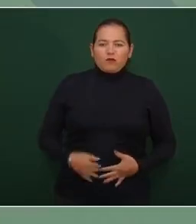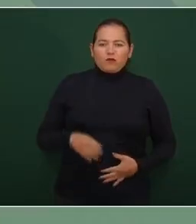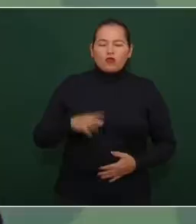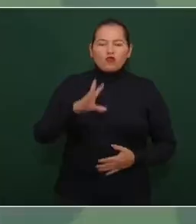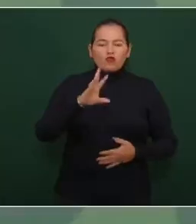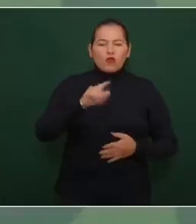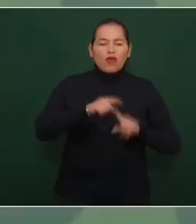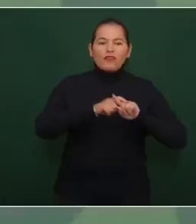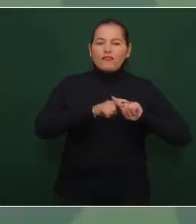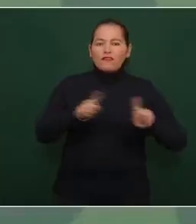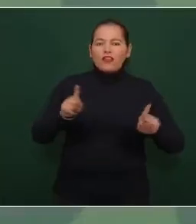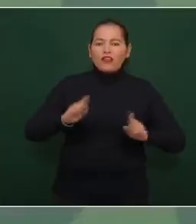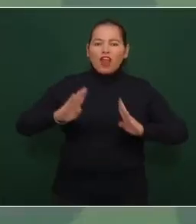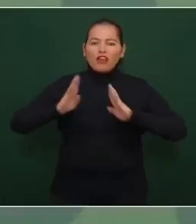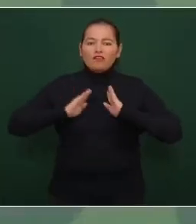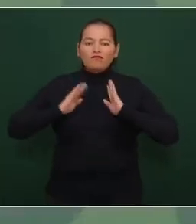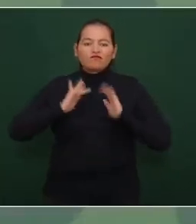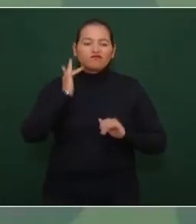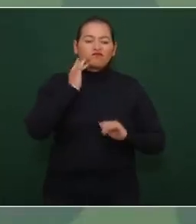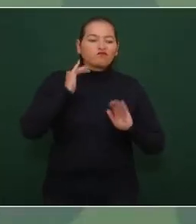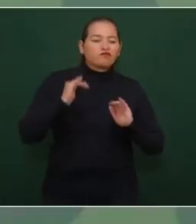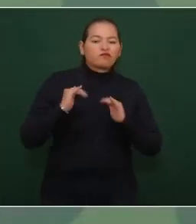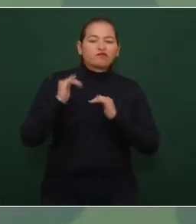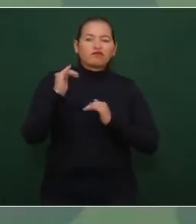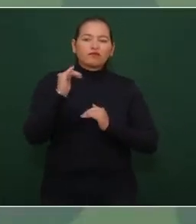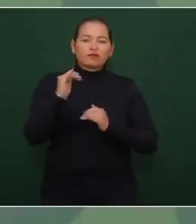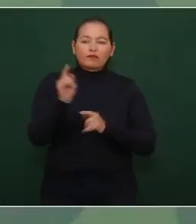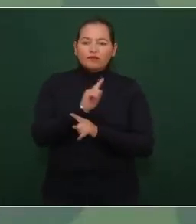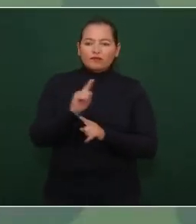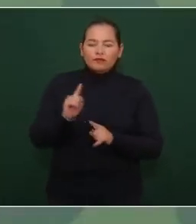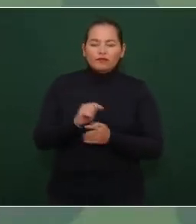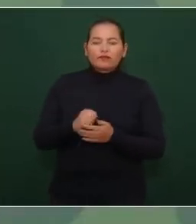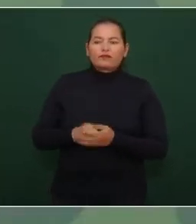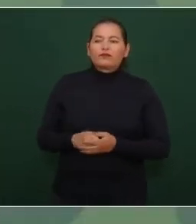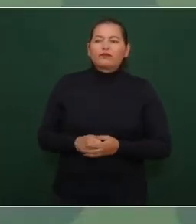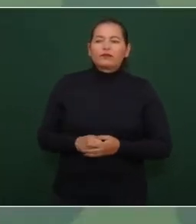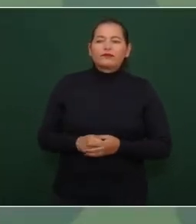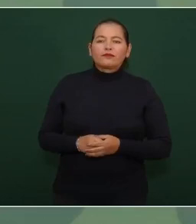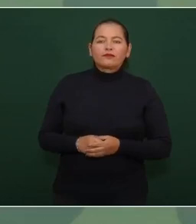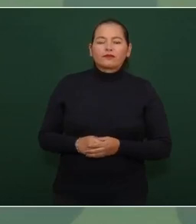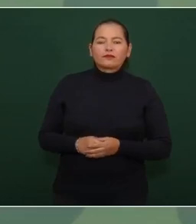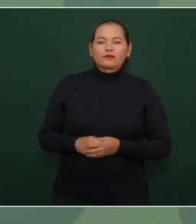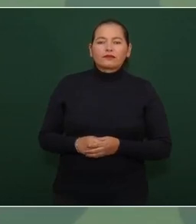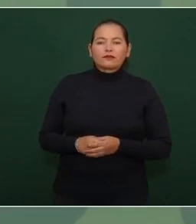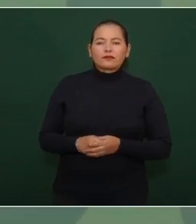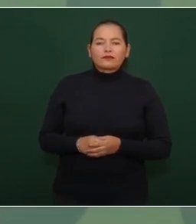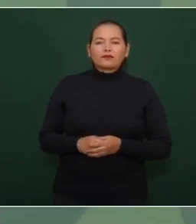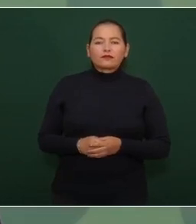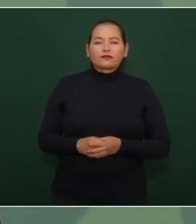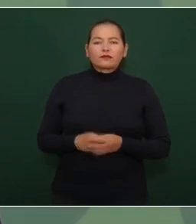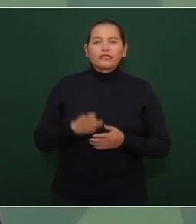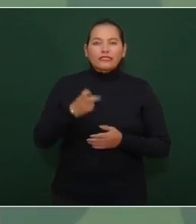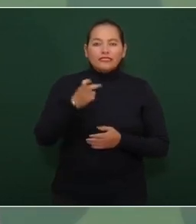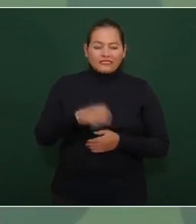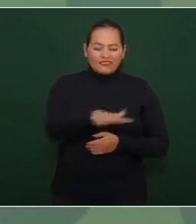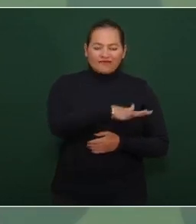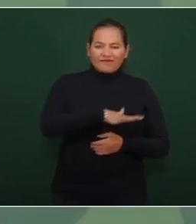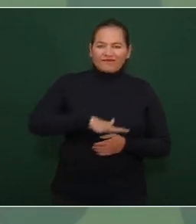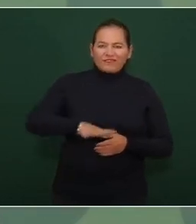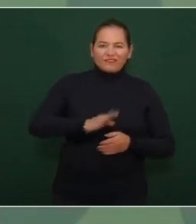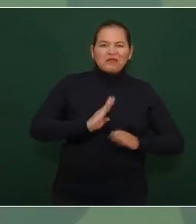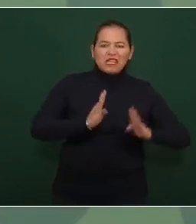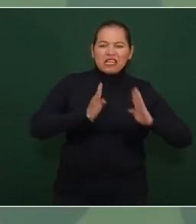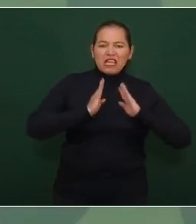lo que ellos quisieron un ejército oligárquico este es un ejército